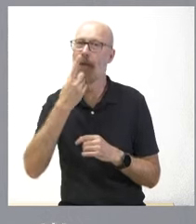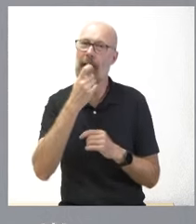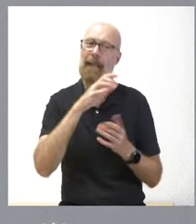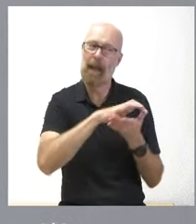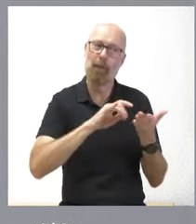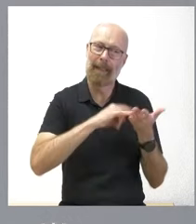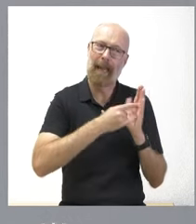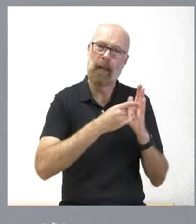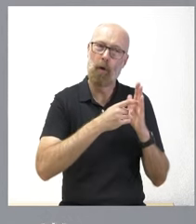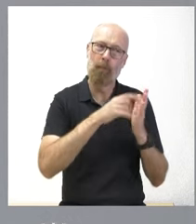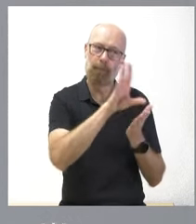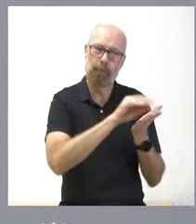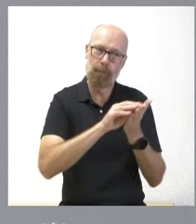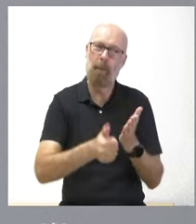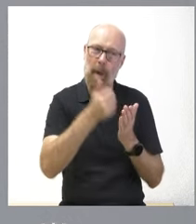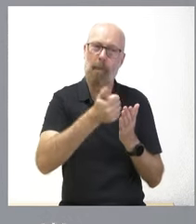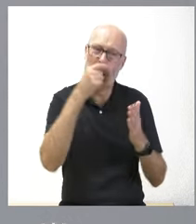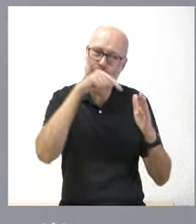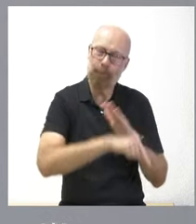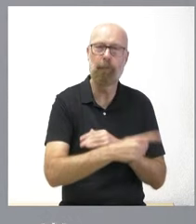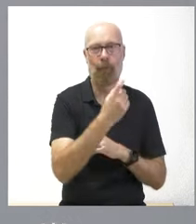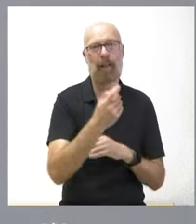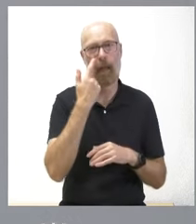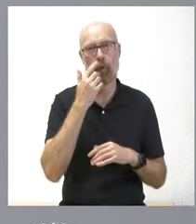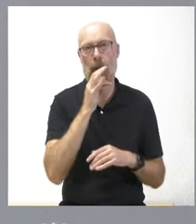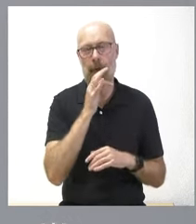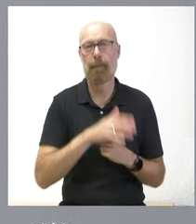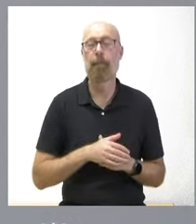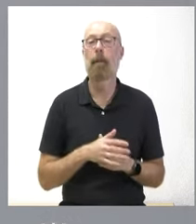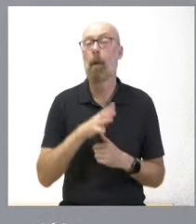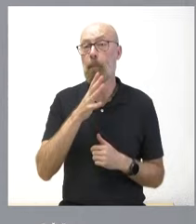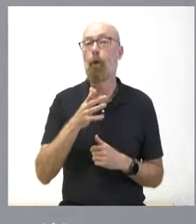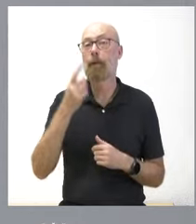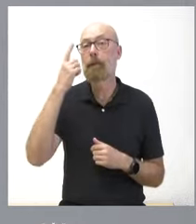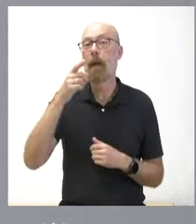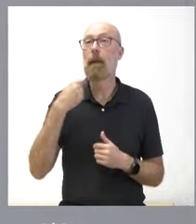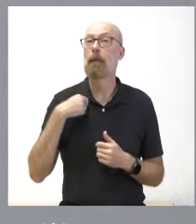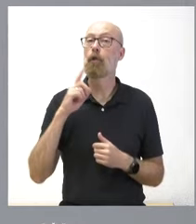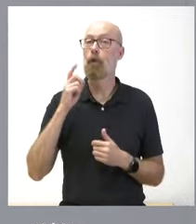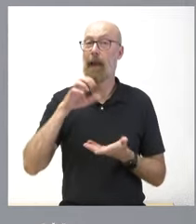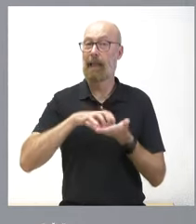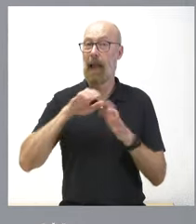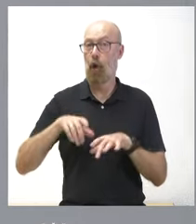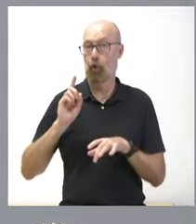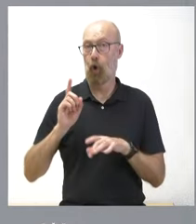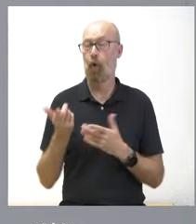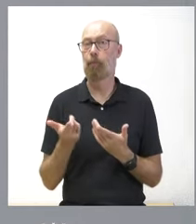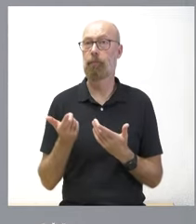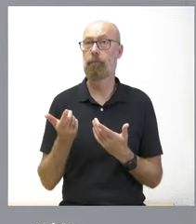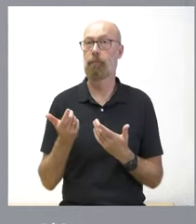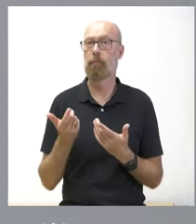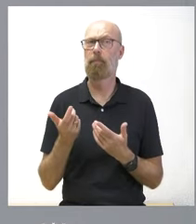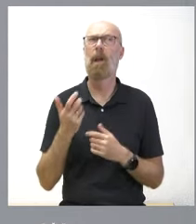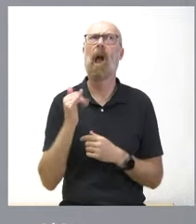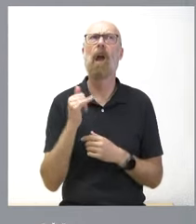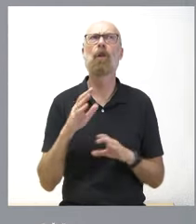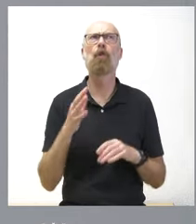oportunidad y a día de hoy pues no es esa la cuestión en que estamos hablando tengan ustedes en cuenta que solo en Castilla y León solo en Castilla y León tenemos